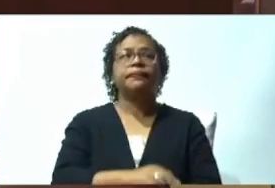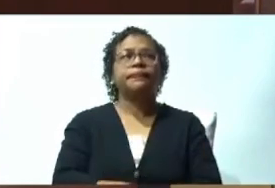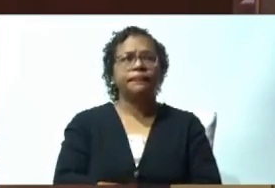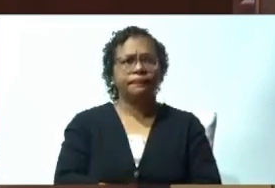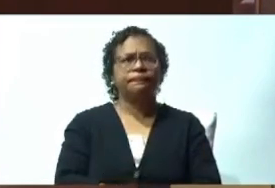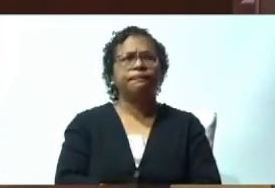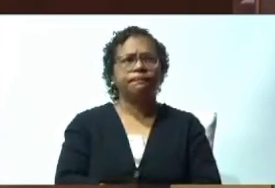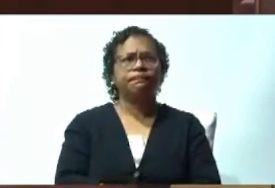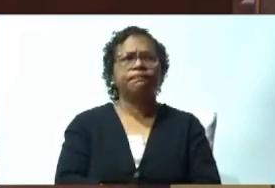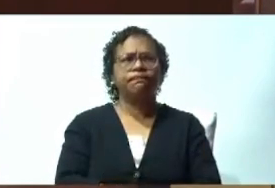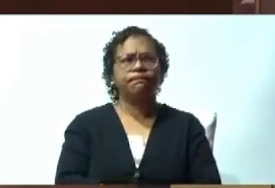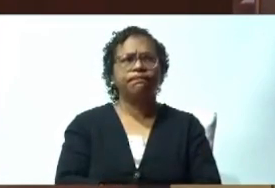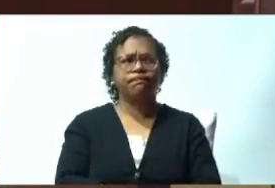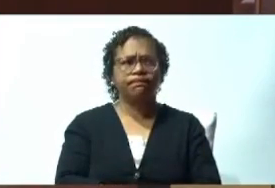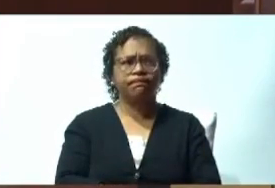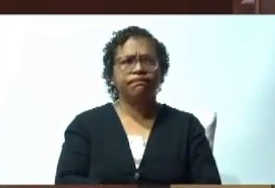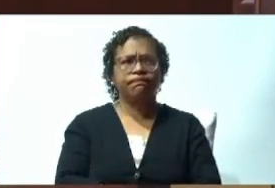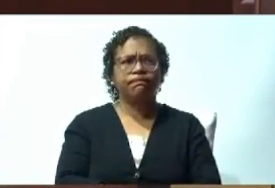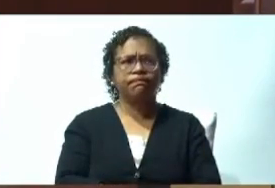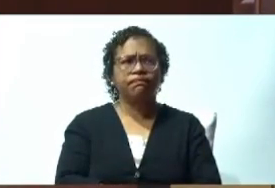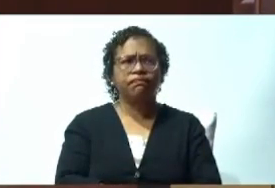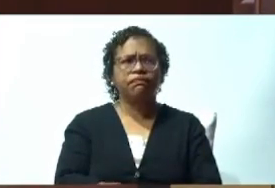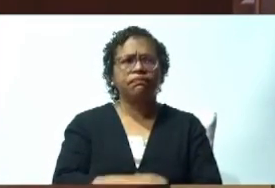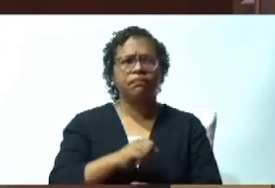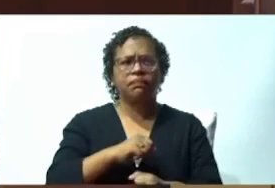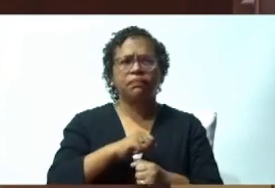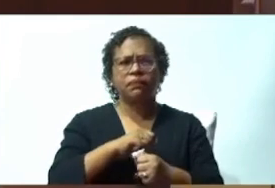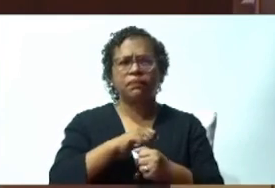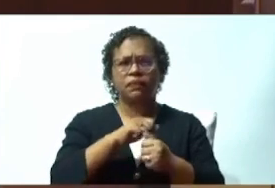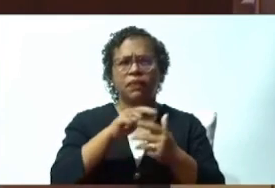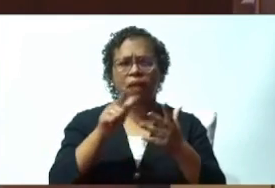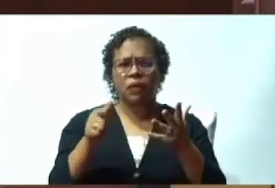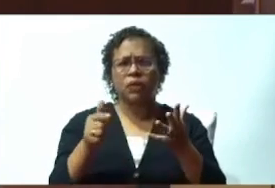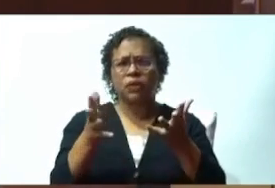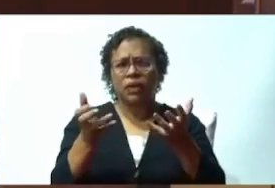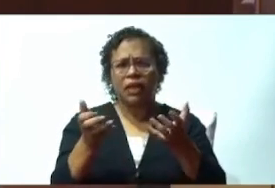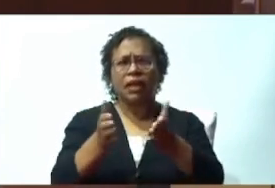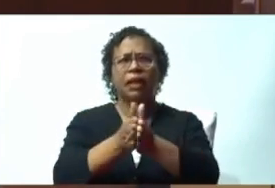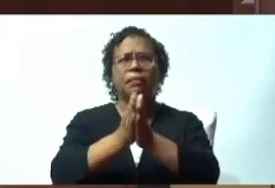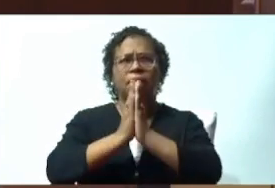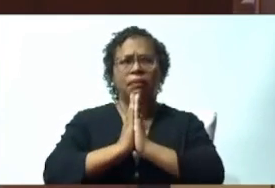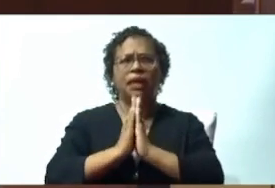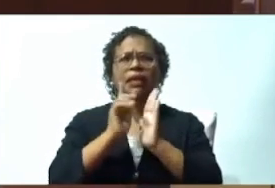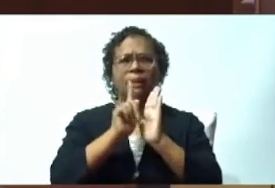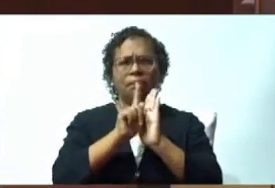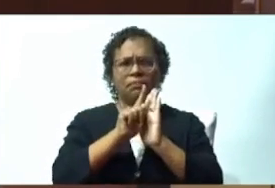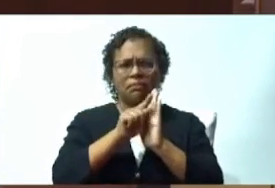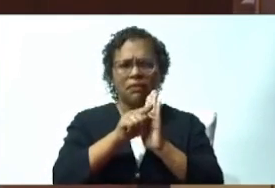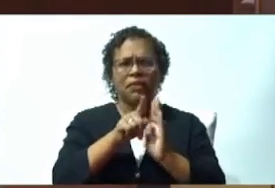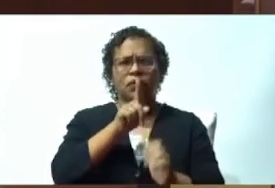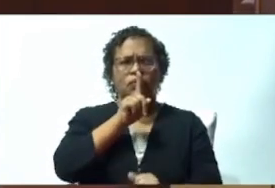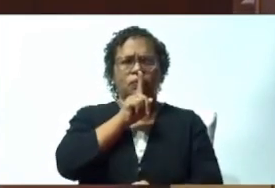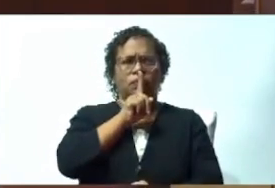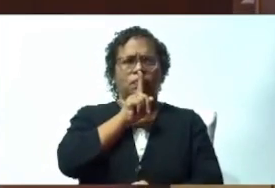Algunos han tratado de pedir minutos de silencio, les he pedido que no, porque entonces me toca a mí mismo